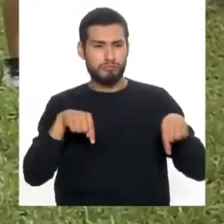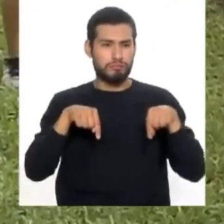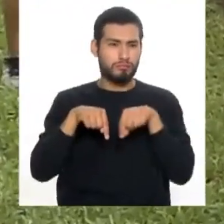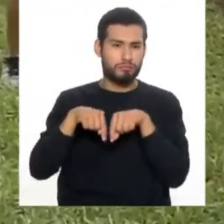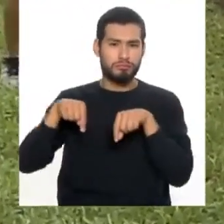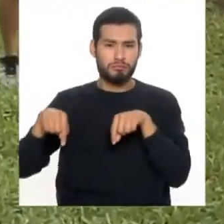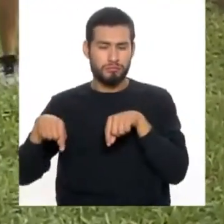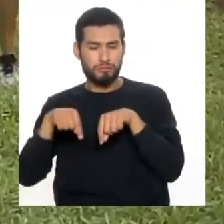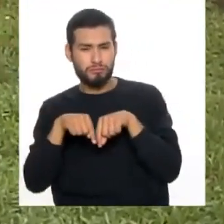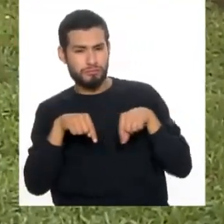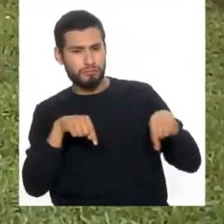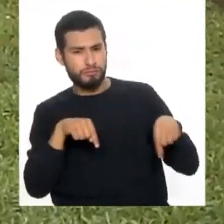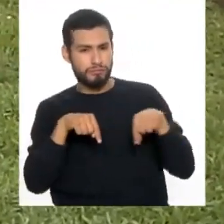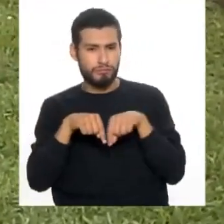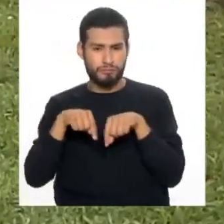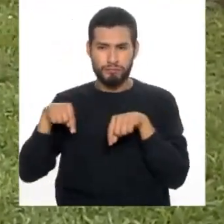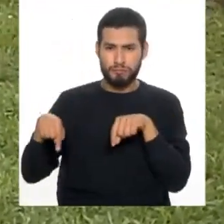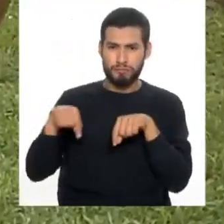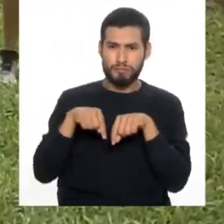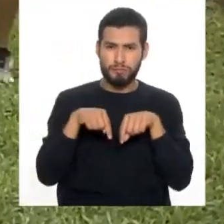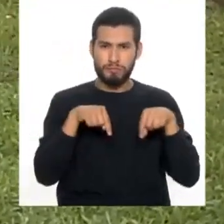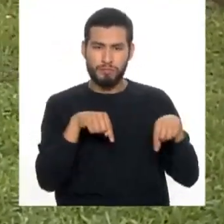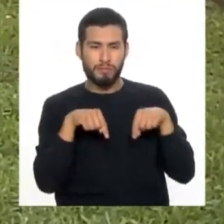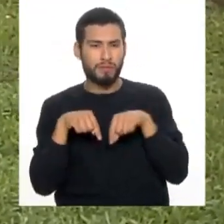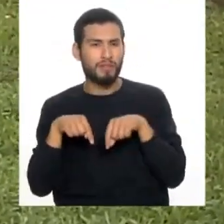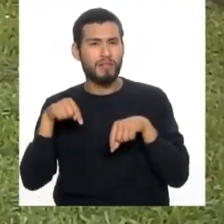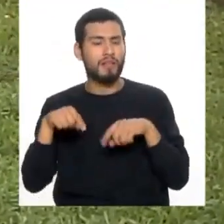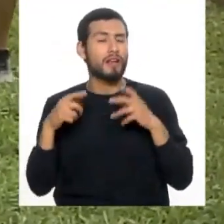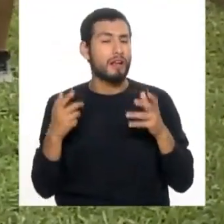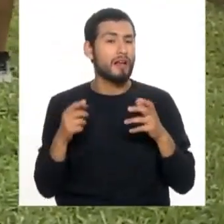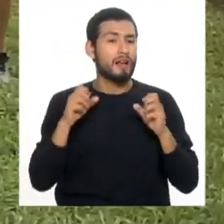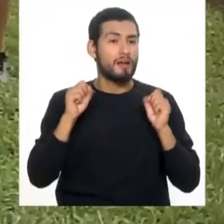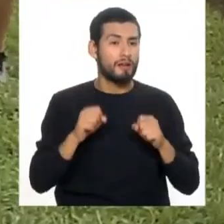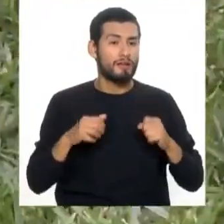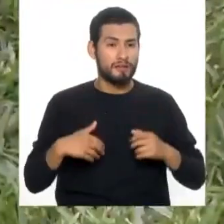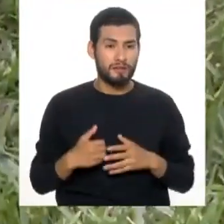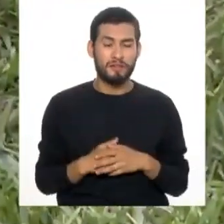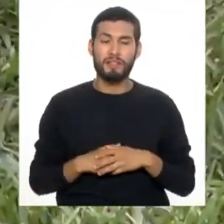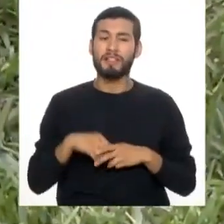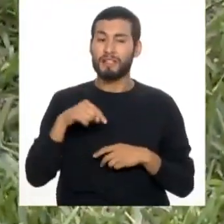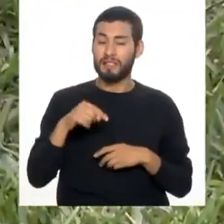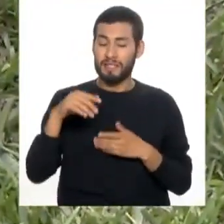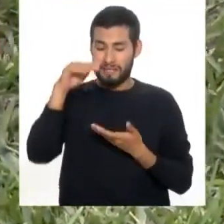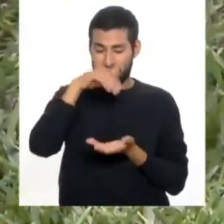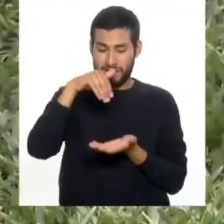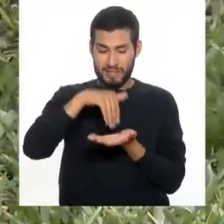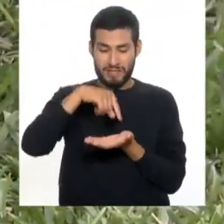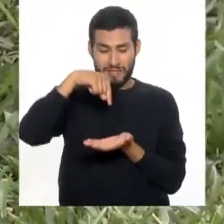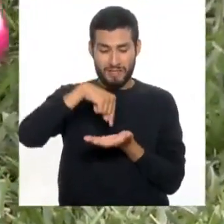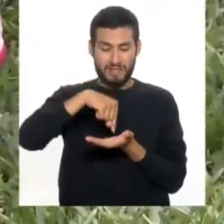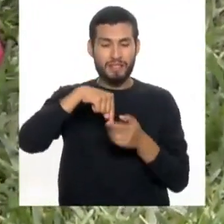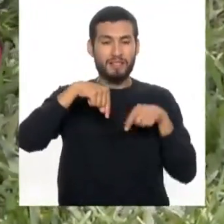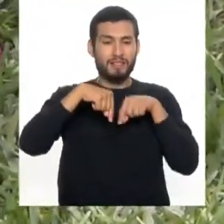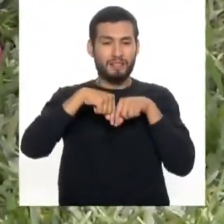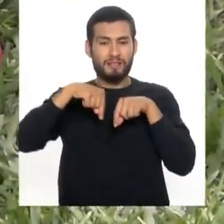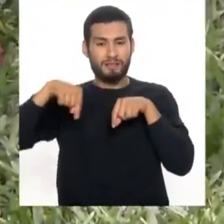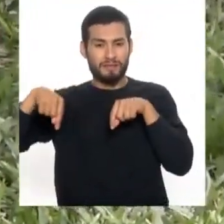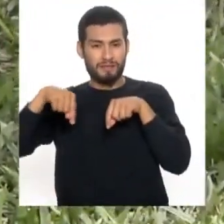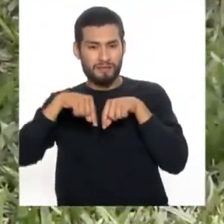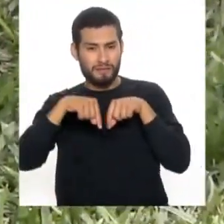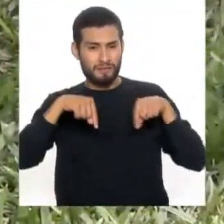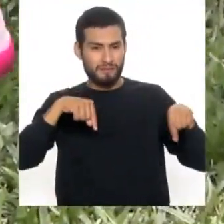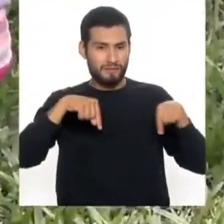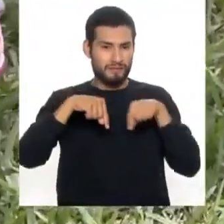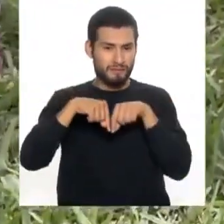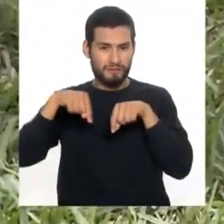derecha, me doy izquierda. Ay, no sé por no estoy. No estoy en tu ritmo. centro. Ahí está. Ya. Ahí